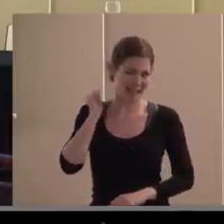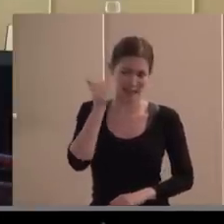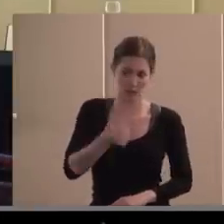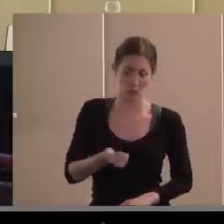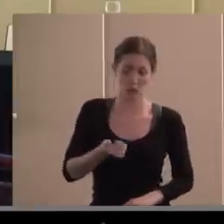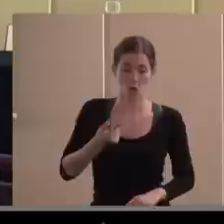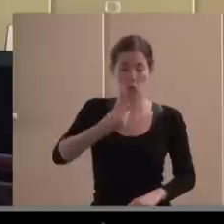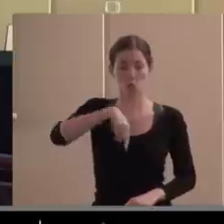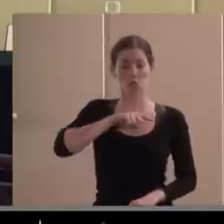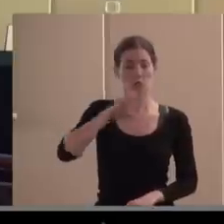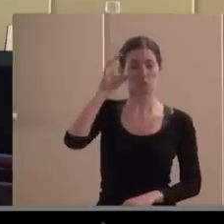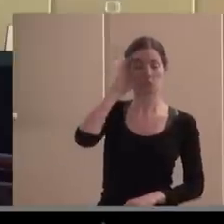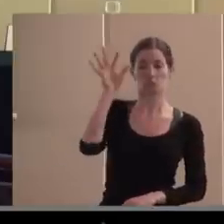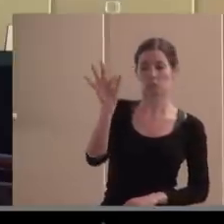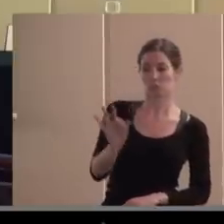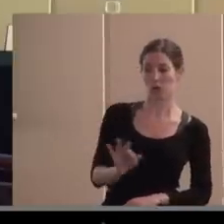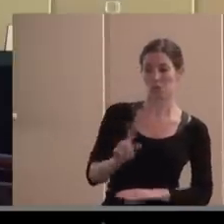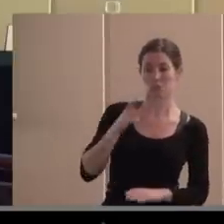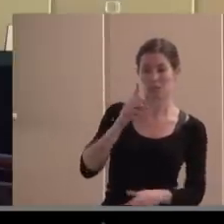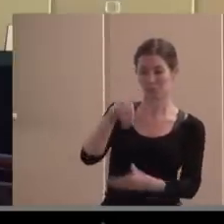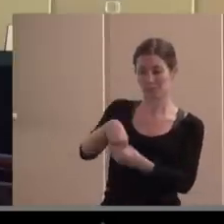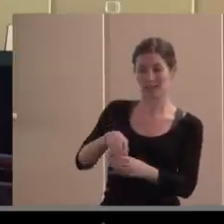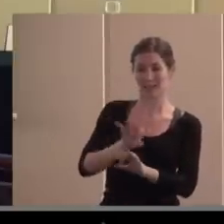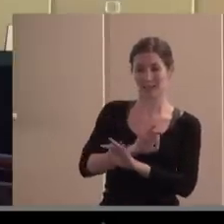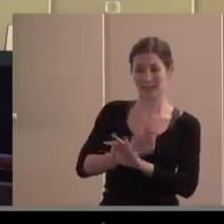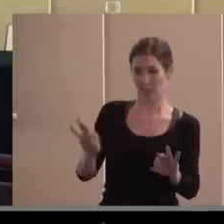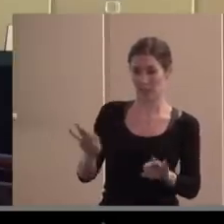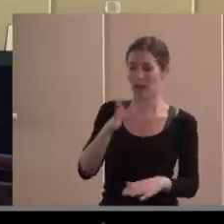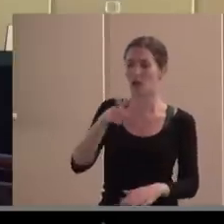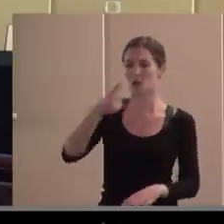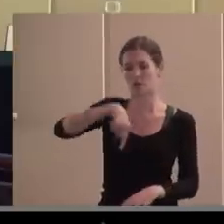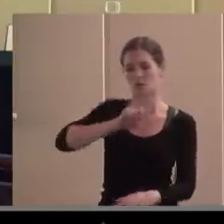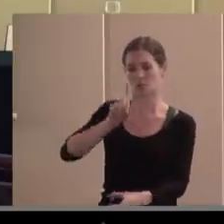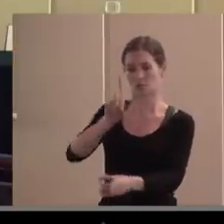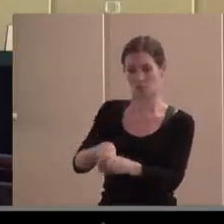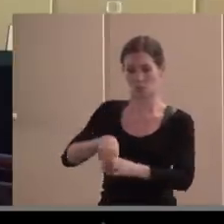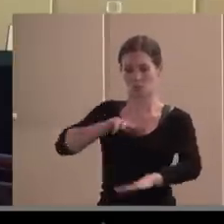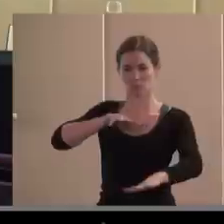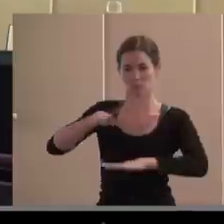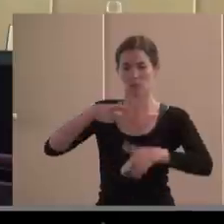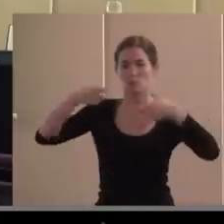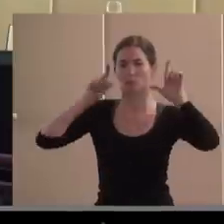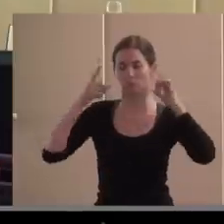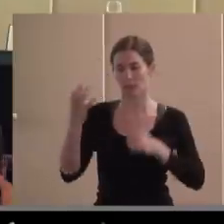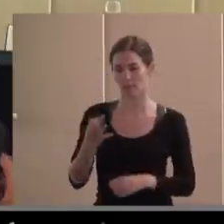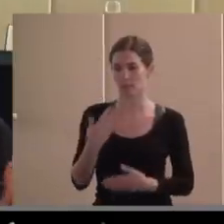ese sucedido y ahora nos toca ser agentes y ser o intentar ser protagonistas. Muchas gracias.